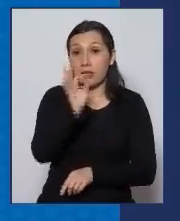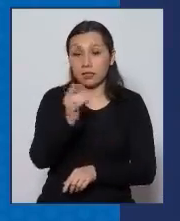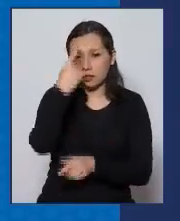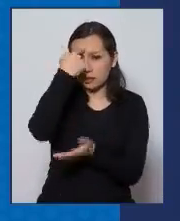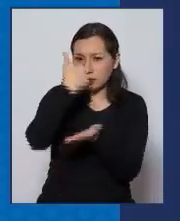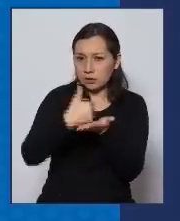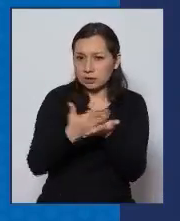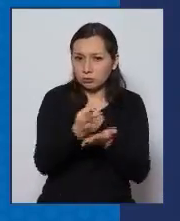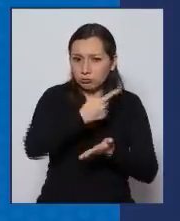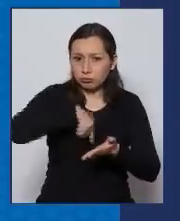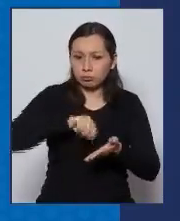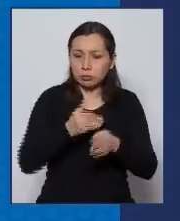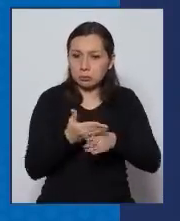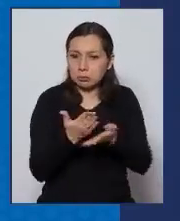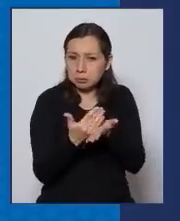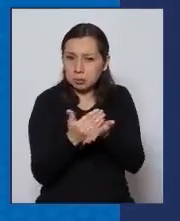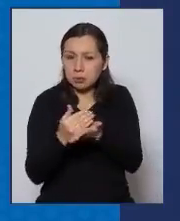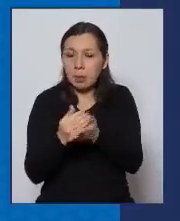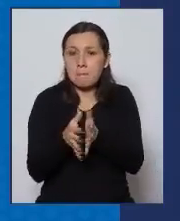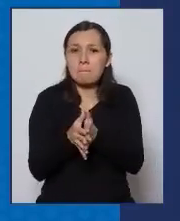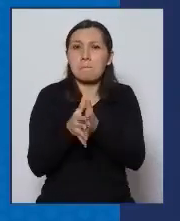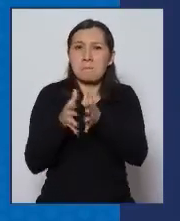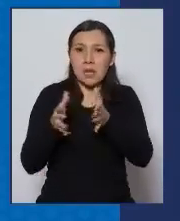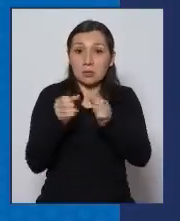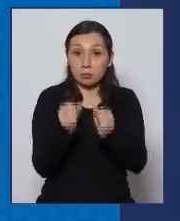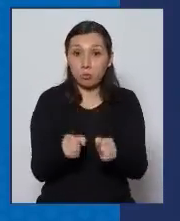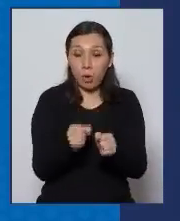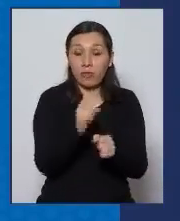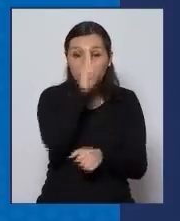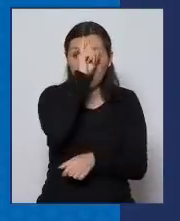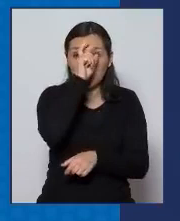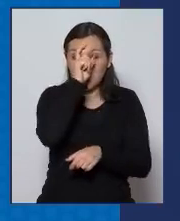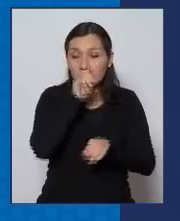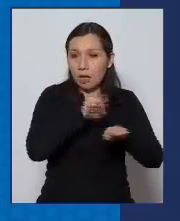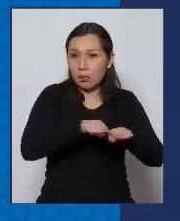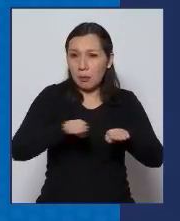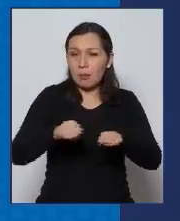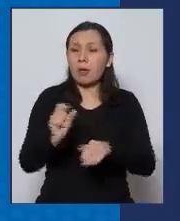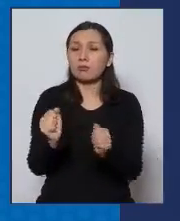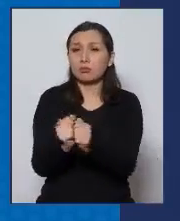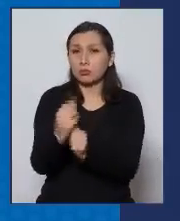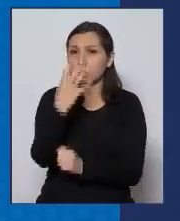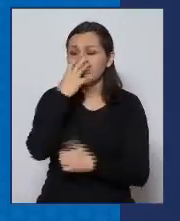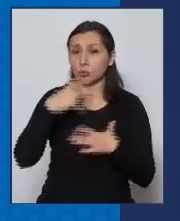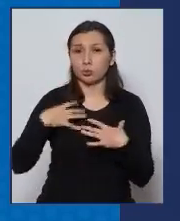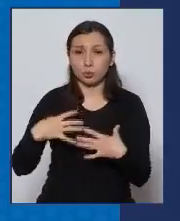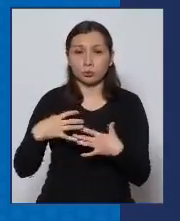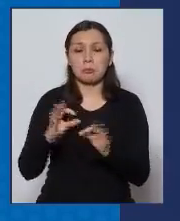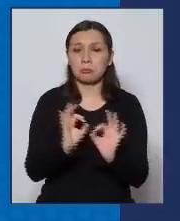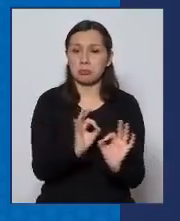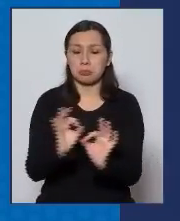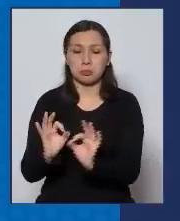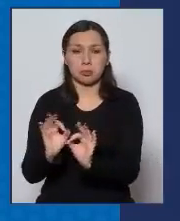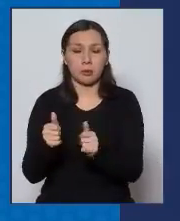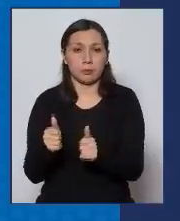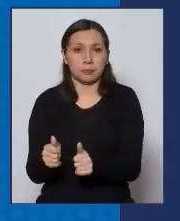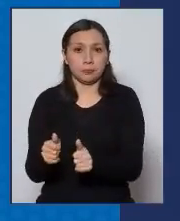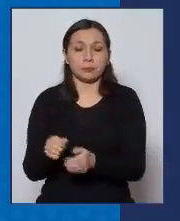la estrategia que estamos siguiendo de aumentar la capacidad de la red está adecuada